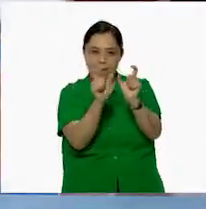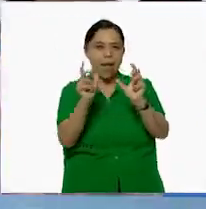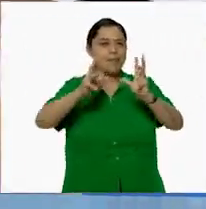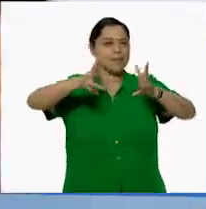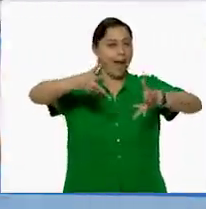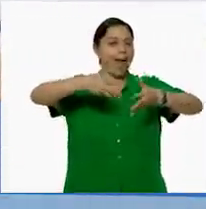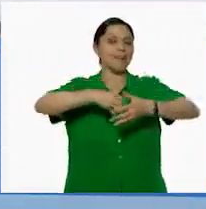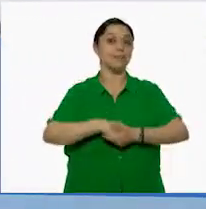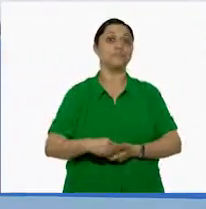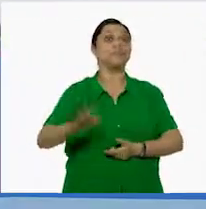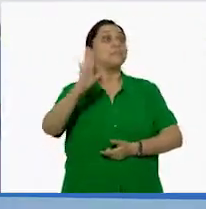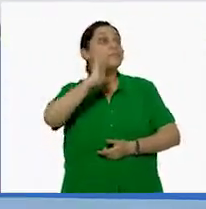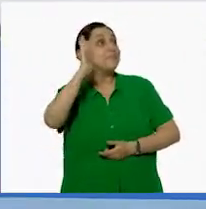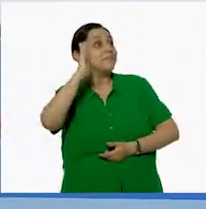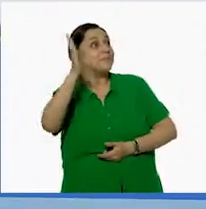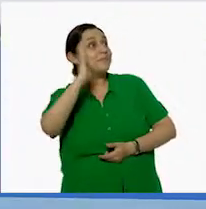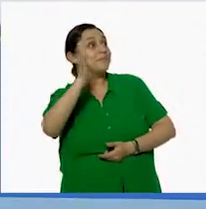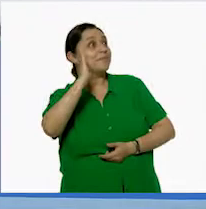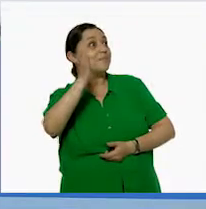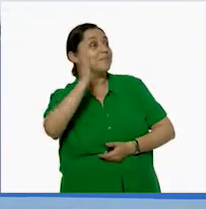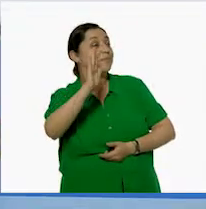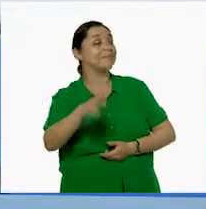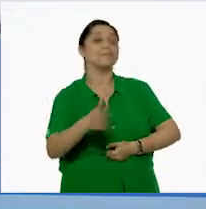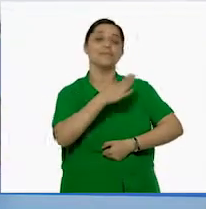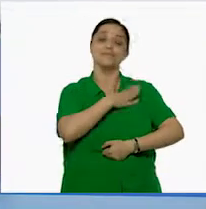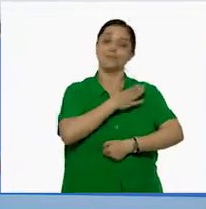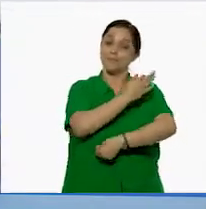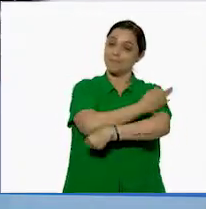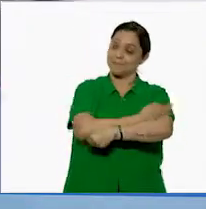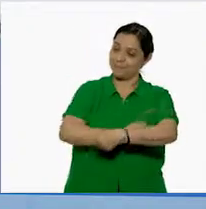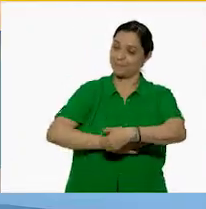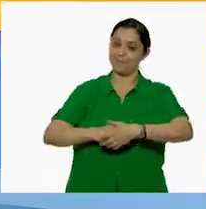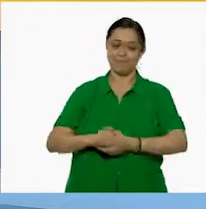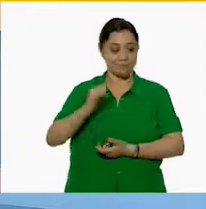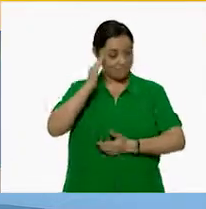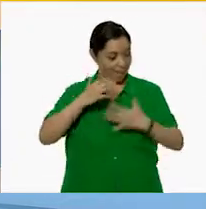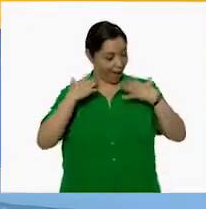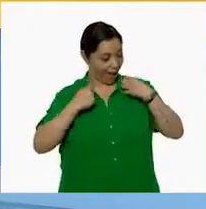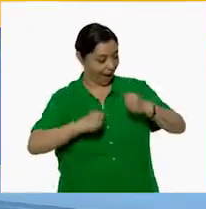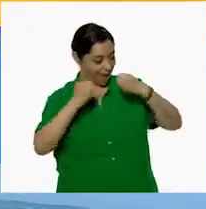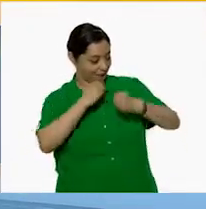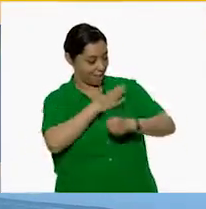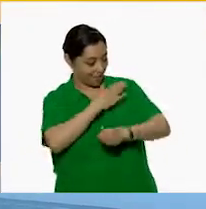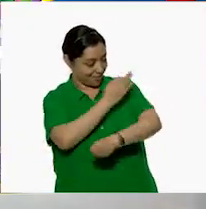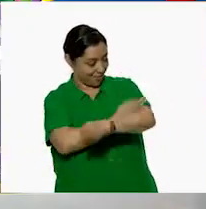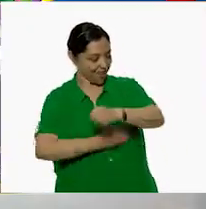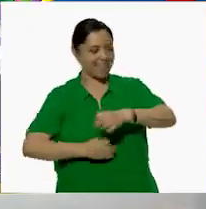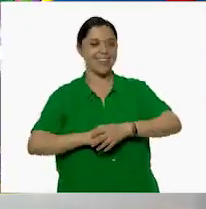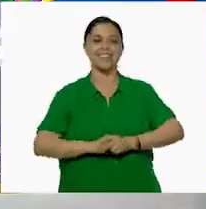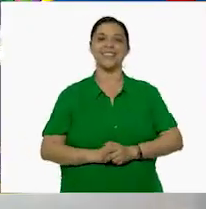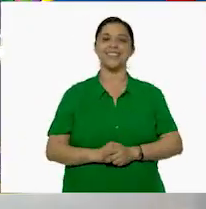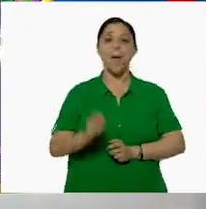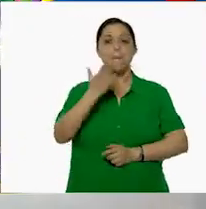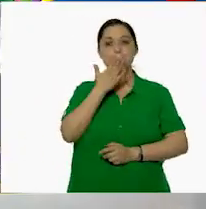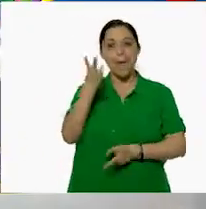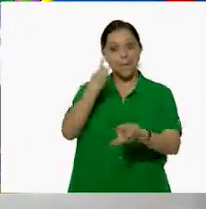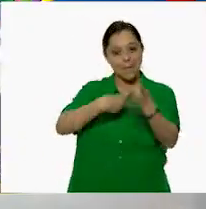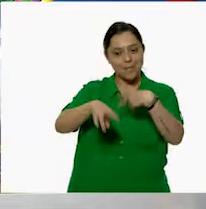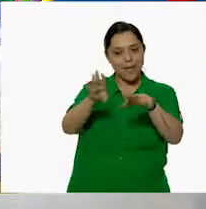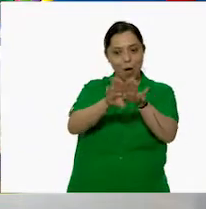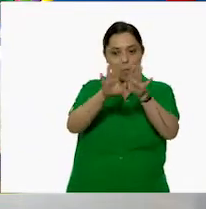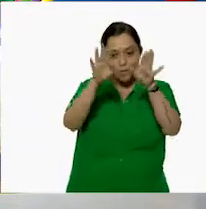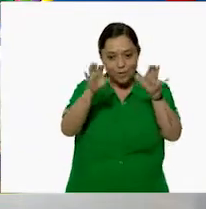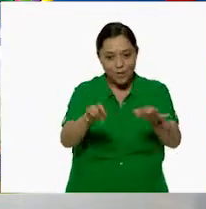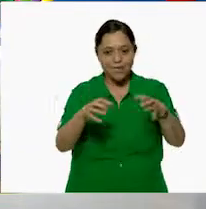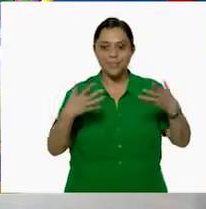¡Ay! ¡Hola, hola, hola, hola! ¡Ah! ¡Buenas tardes! ¡Hola, Alejandra! ¡Buenas tardes! ¡Bienvenida, Ale! ¿Cómo estás